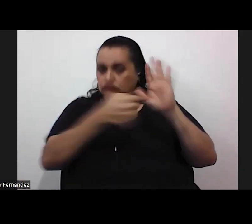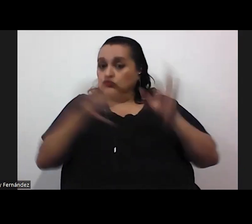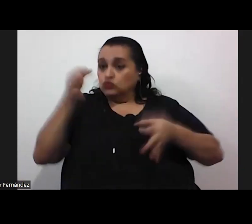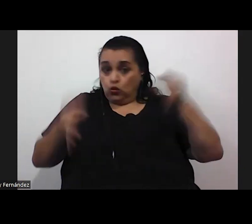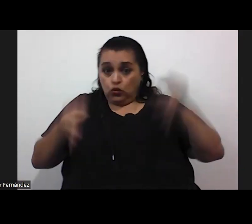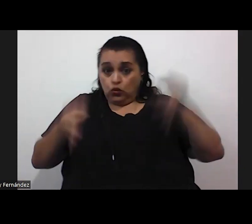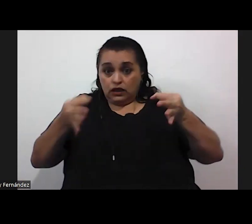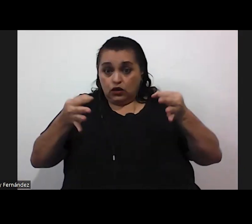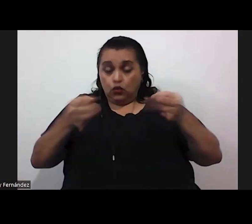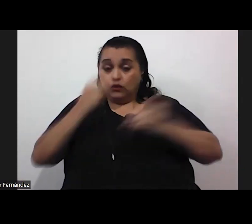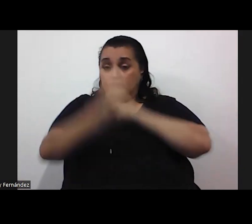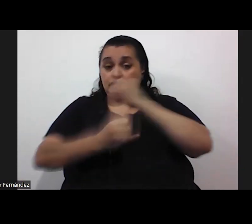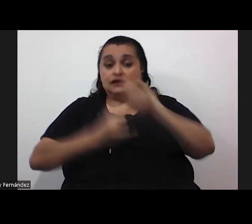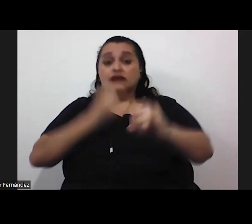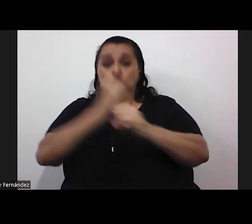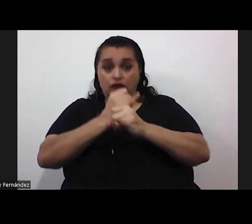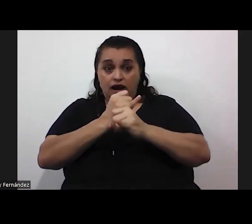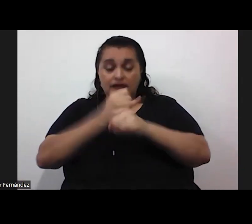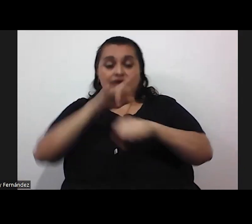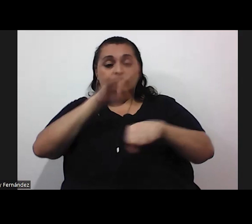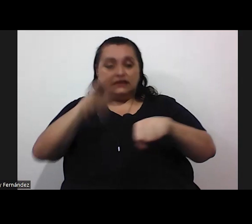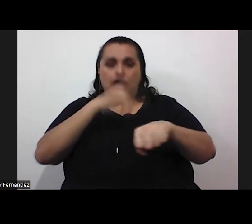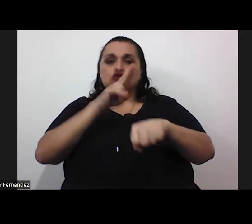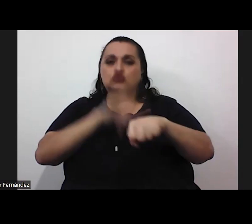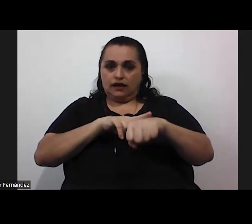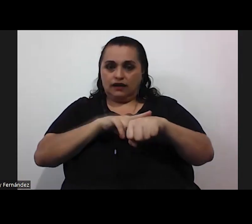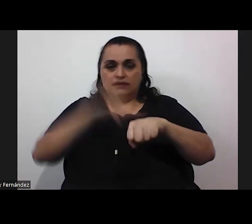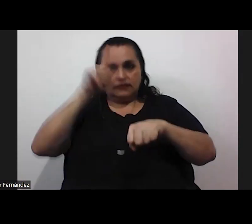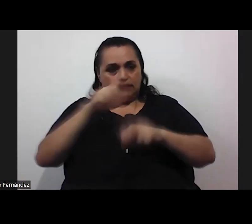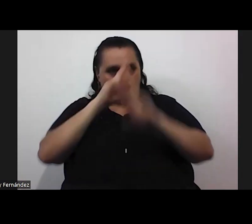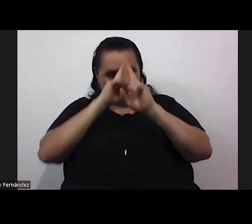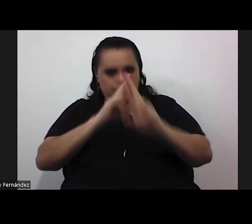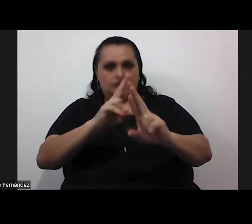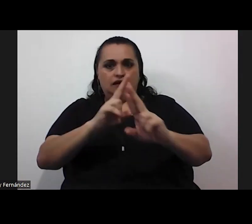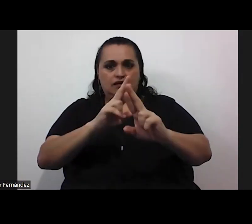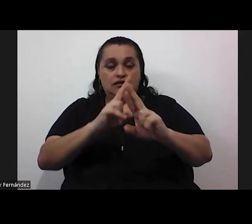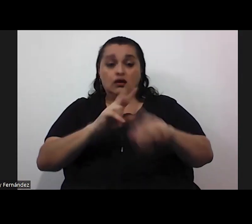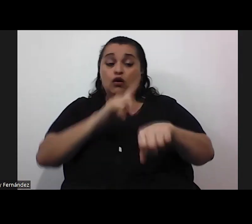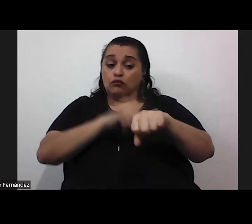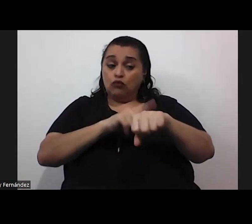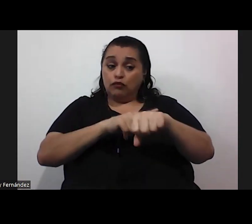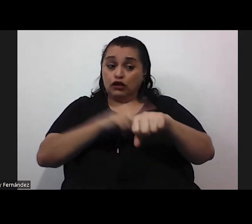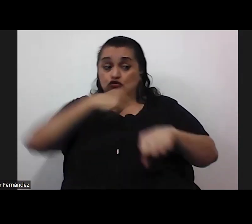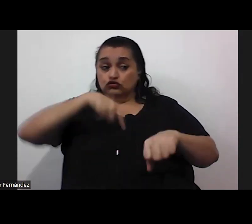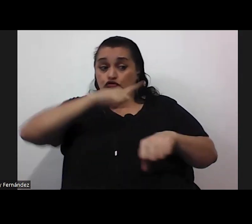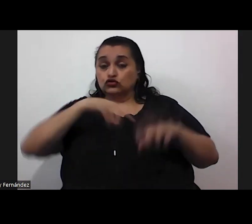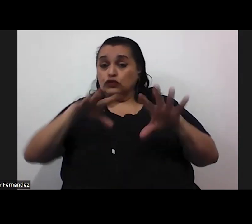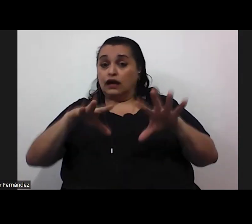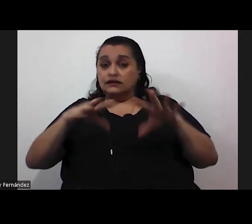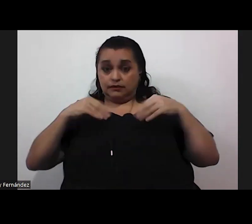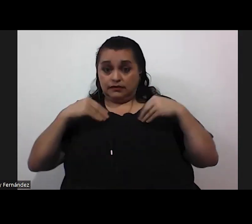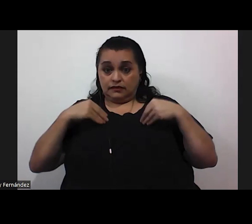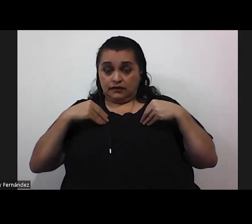internacional como nacional que debemos de respetar en el momento que nosotros aceptamos trabajar